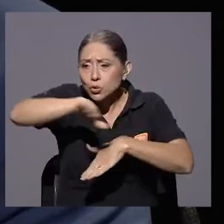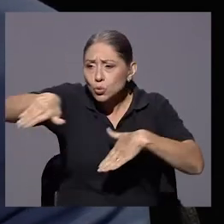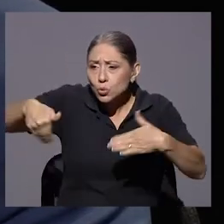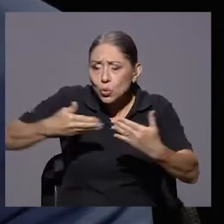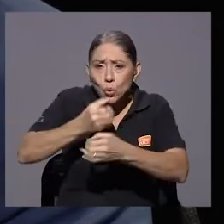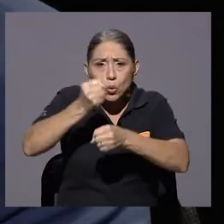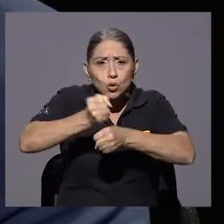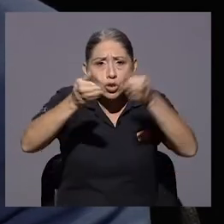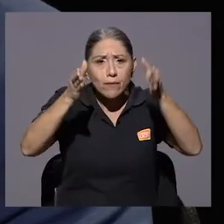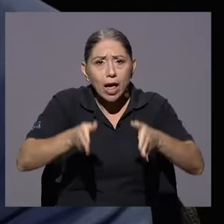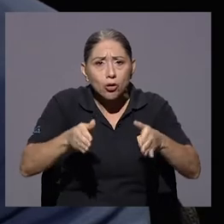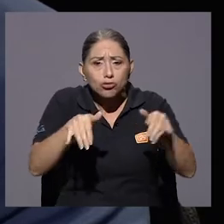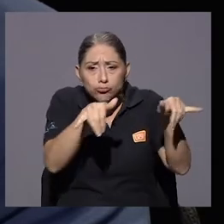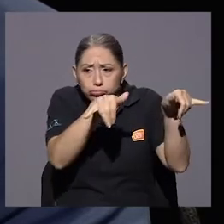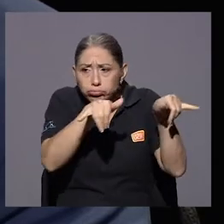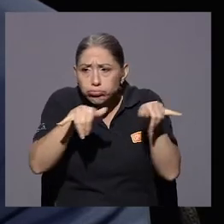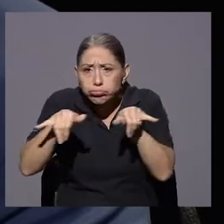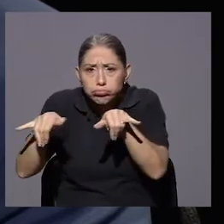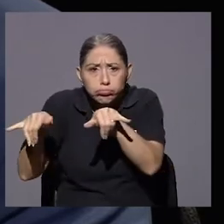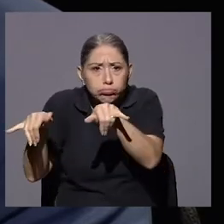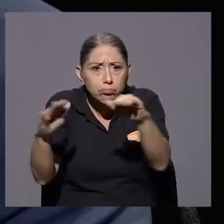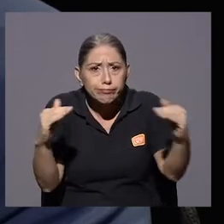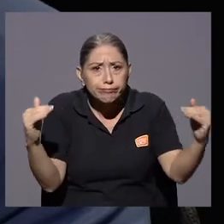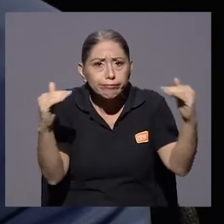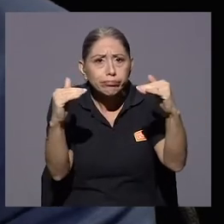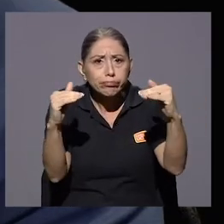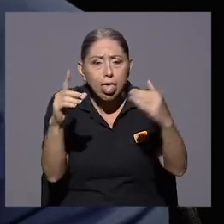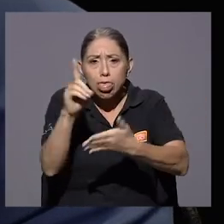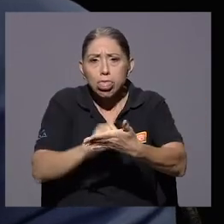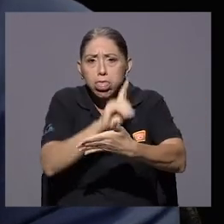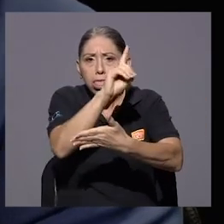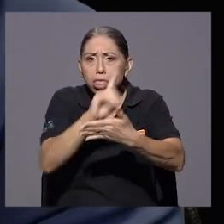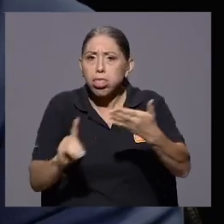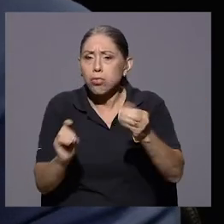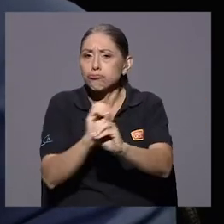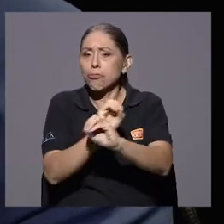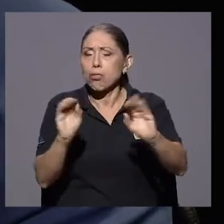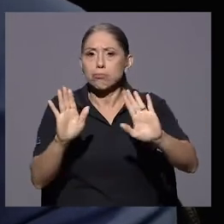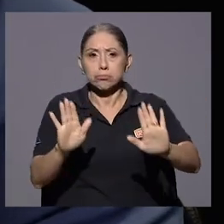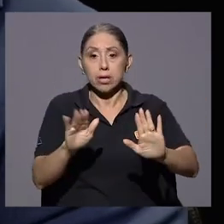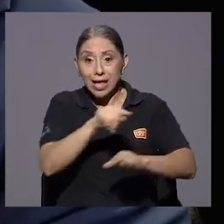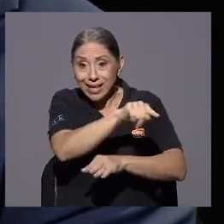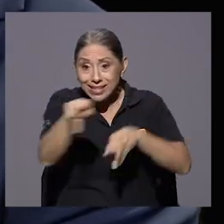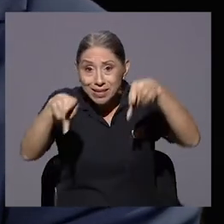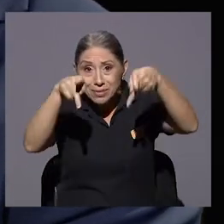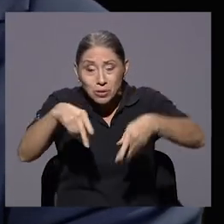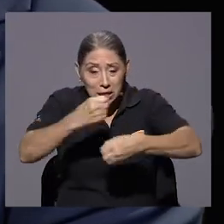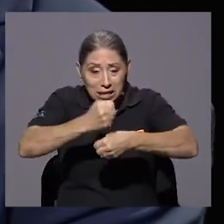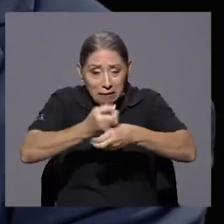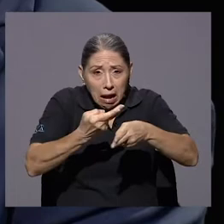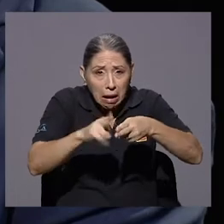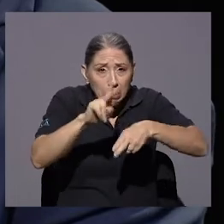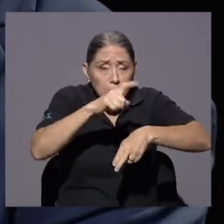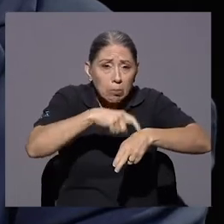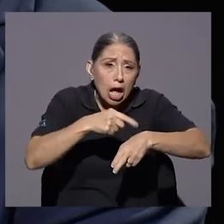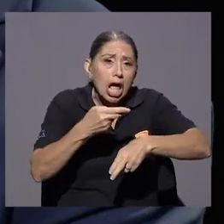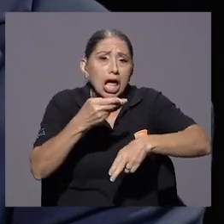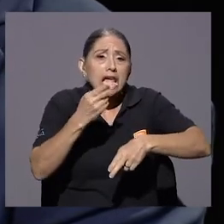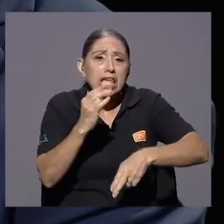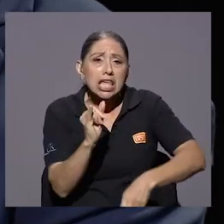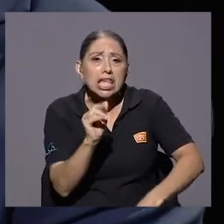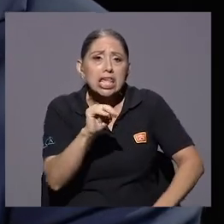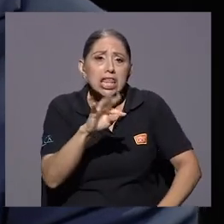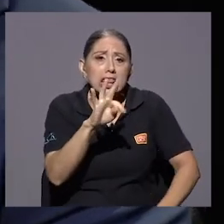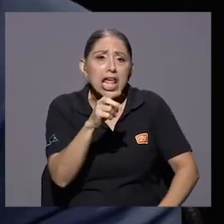todos los trabajadores de igual forma, sin discriminación alguna. Es decir, que este trabajador interino goce las mismas condiciones y garantías de